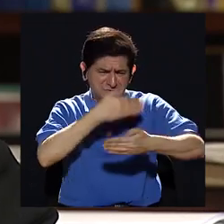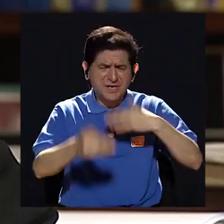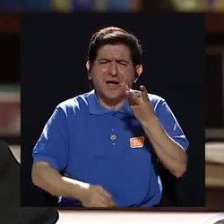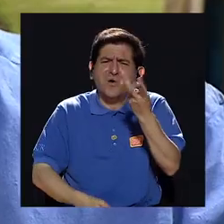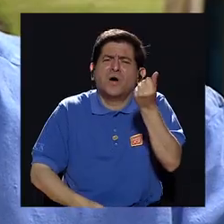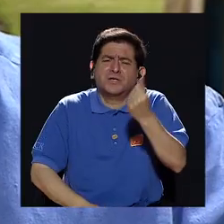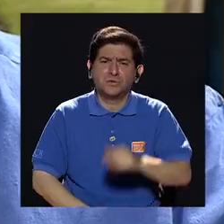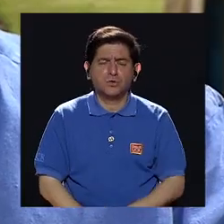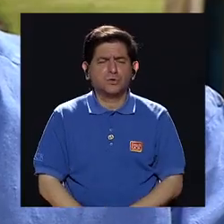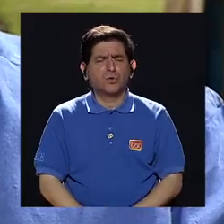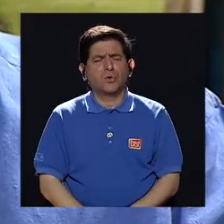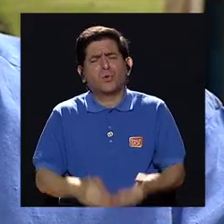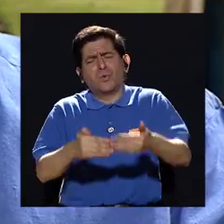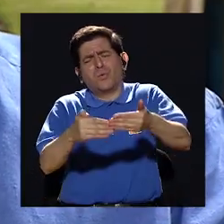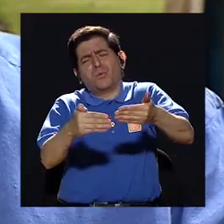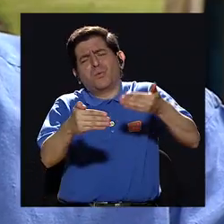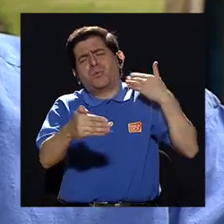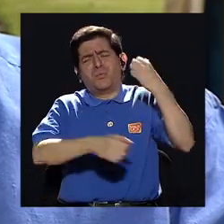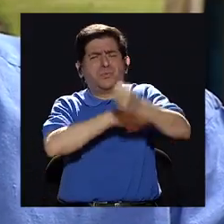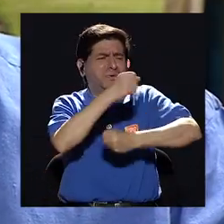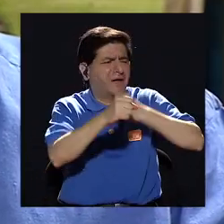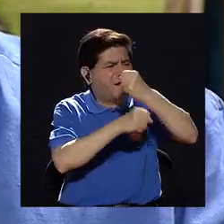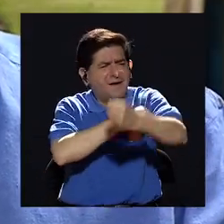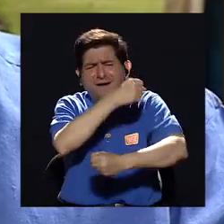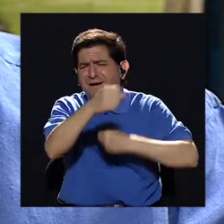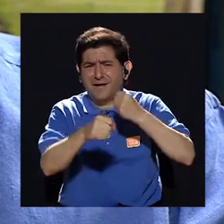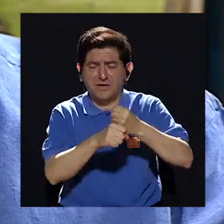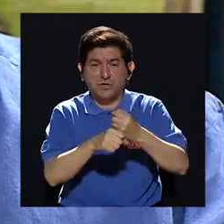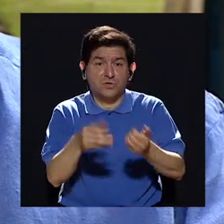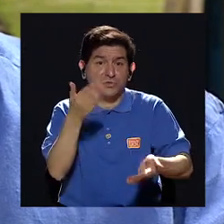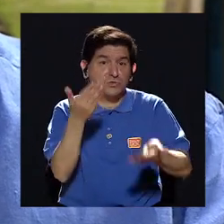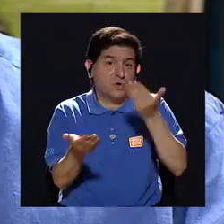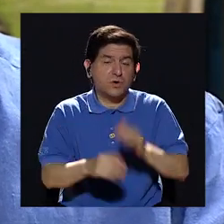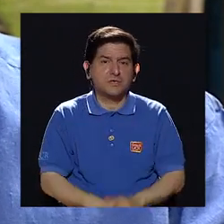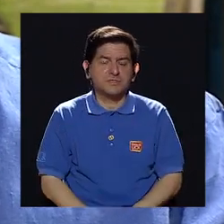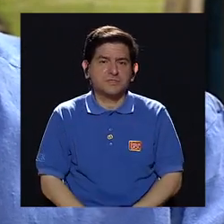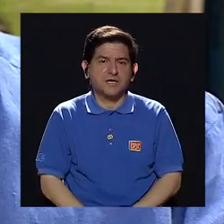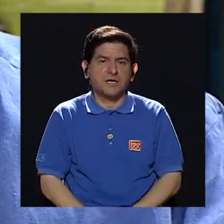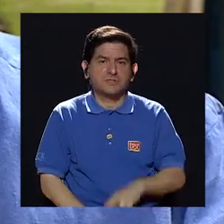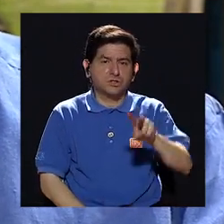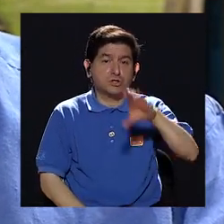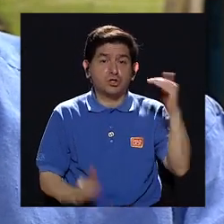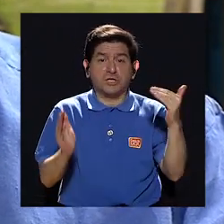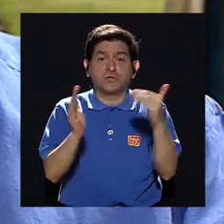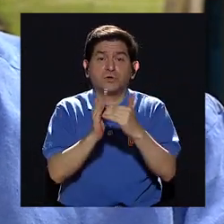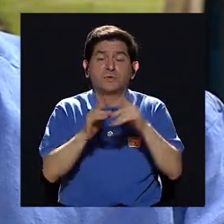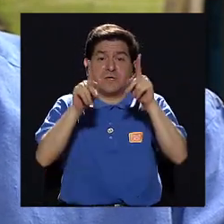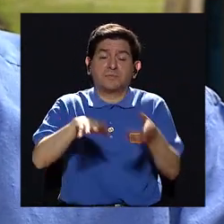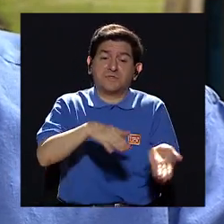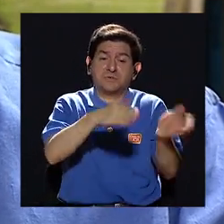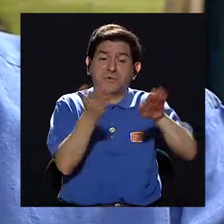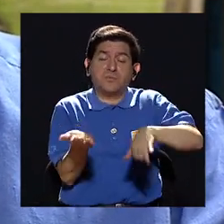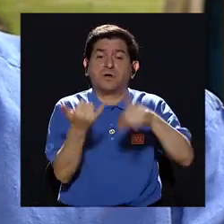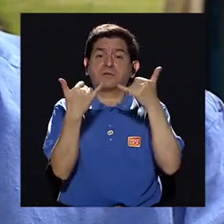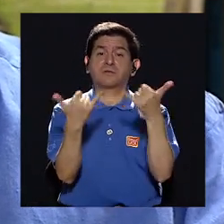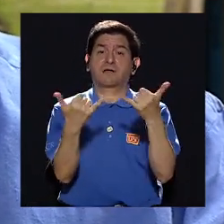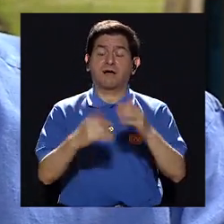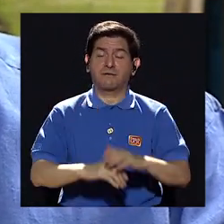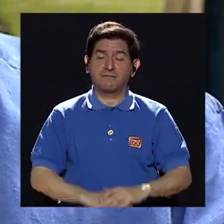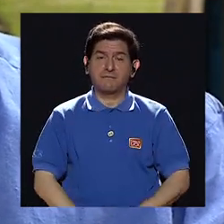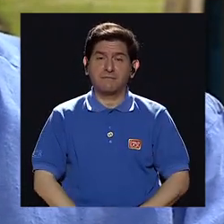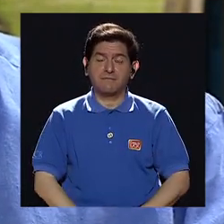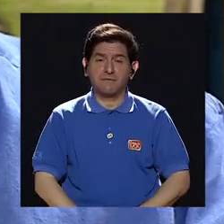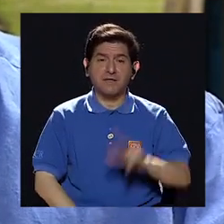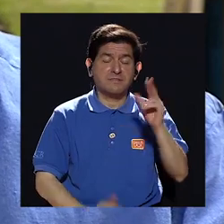guerra? Muchos años y más que años eran más de 200 mil muertos, más